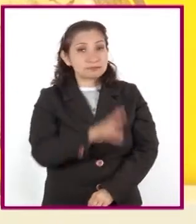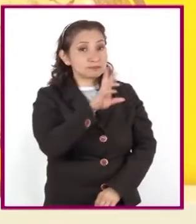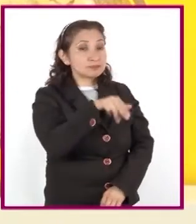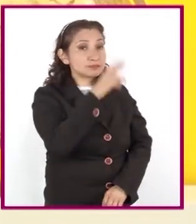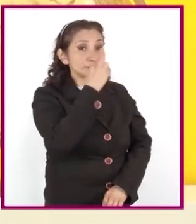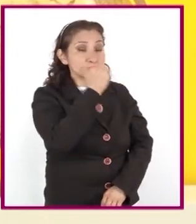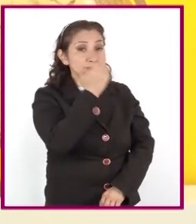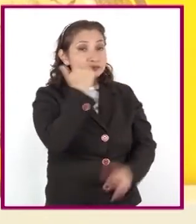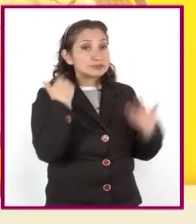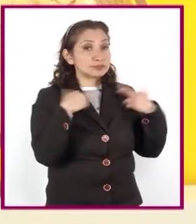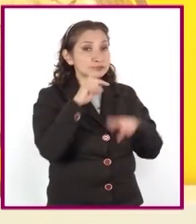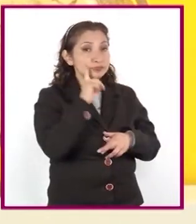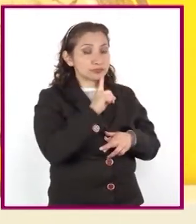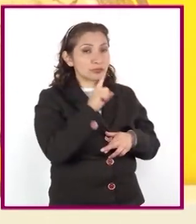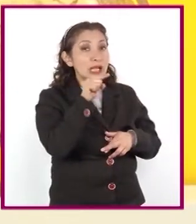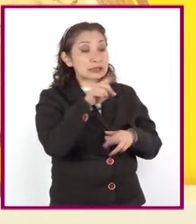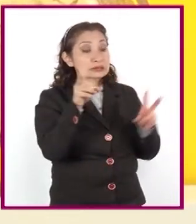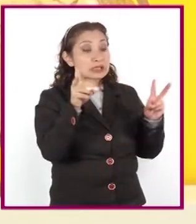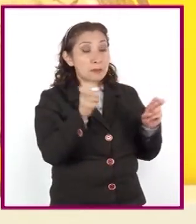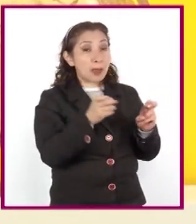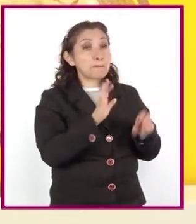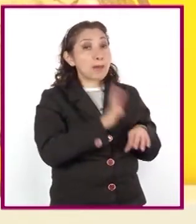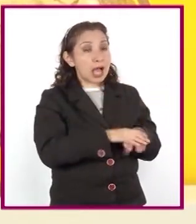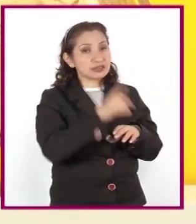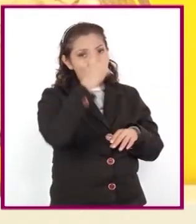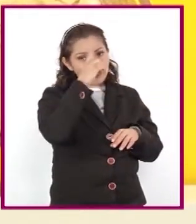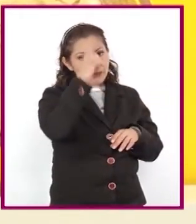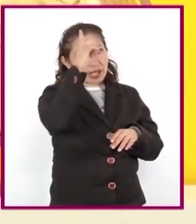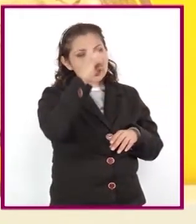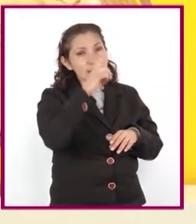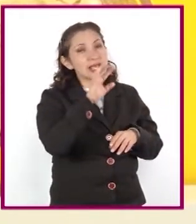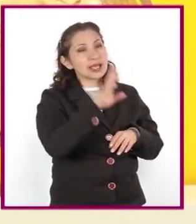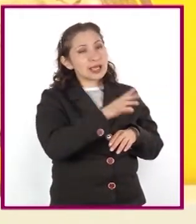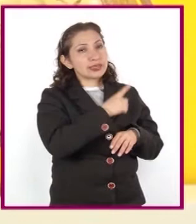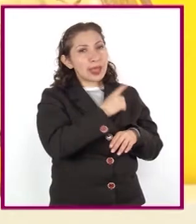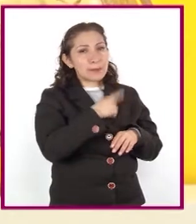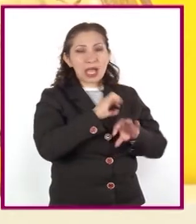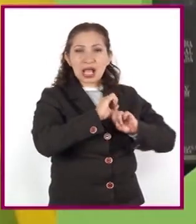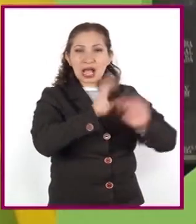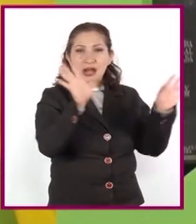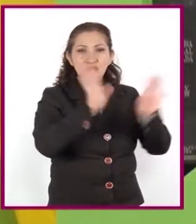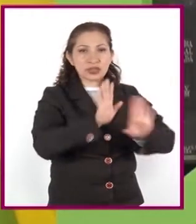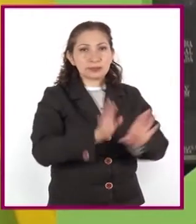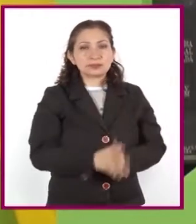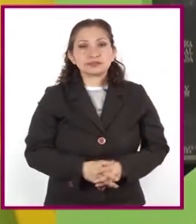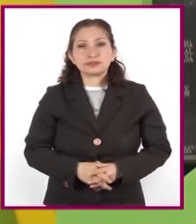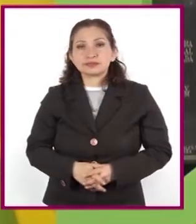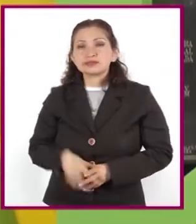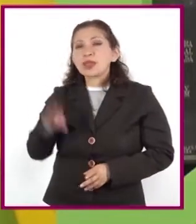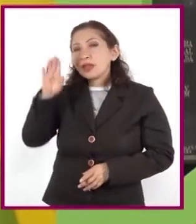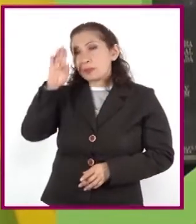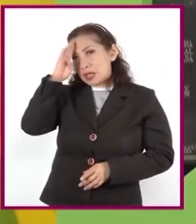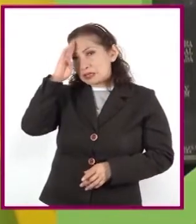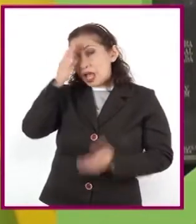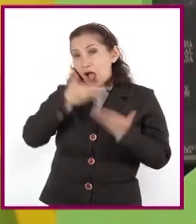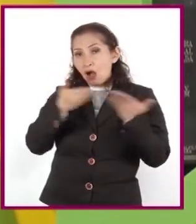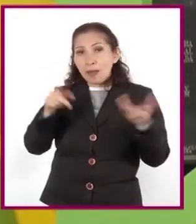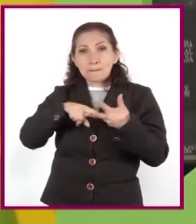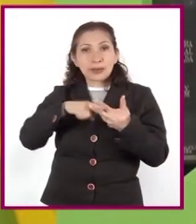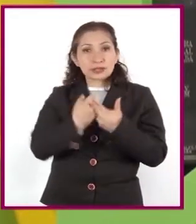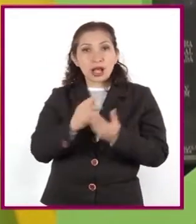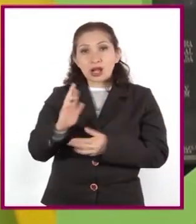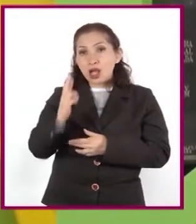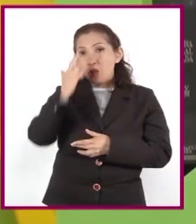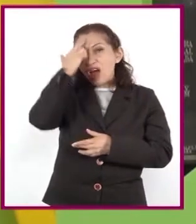razón, maestra. Será un tema mucho más fácil y deberá quedar claro. ¿Qué les parece si comenzamos